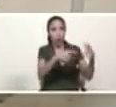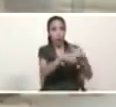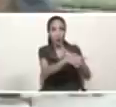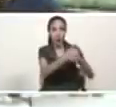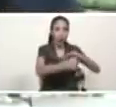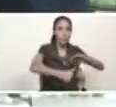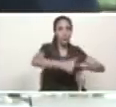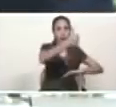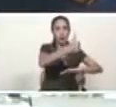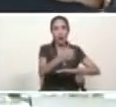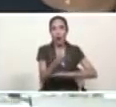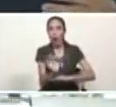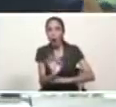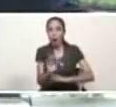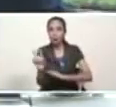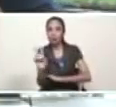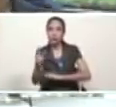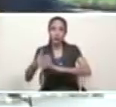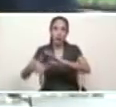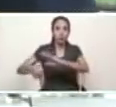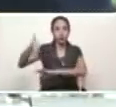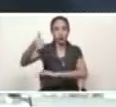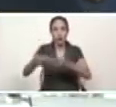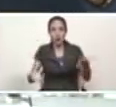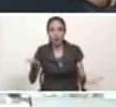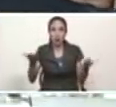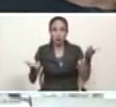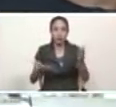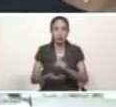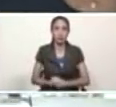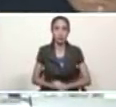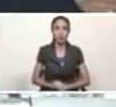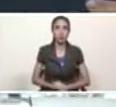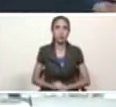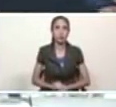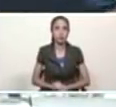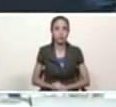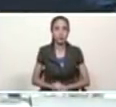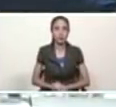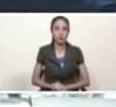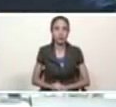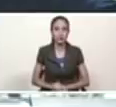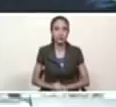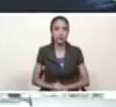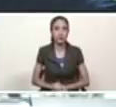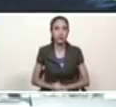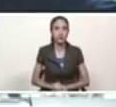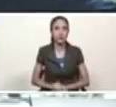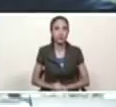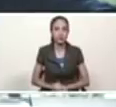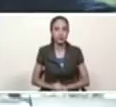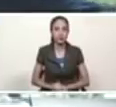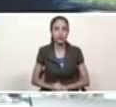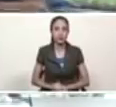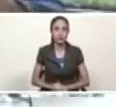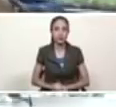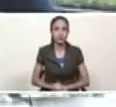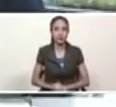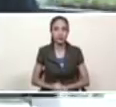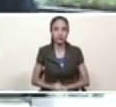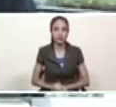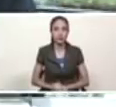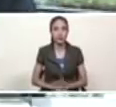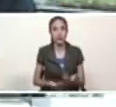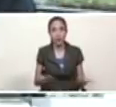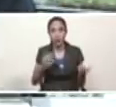todas las civilizaciones todas las formas de gobernar y se respete y compartan en una comunidad de destino común